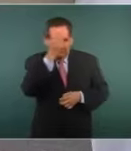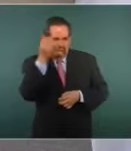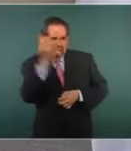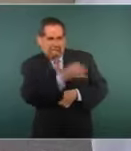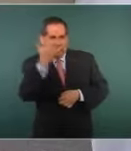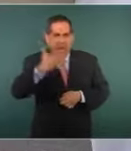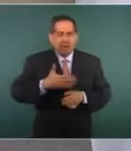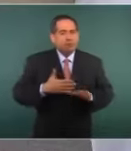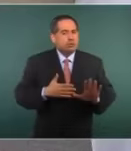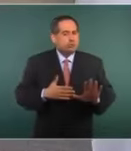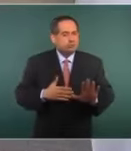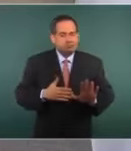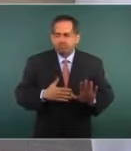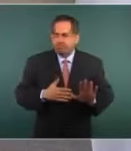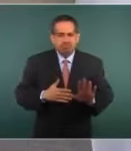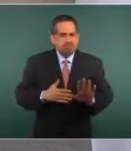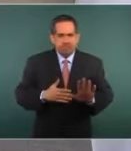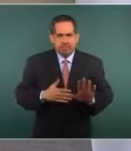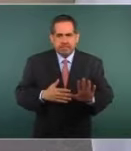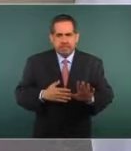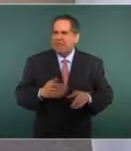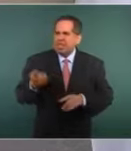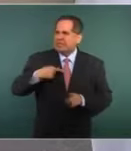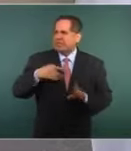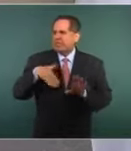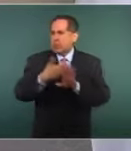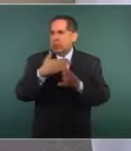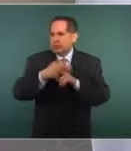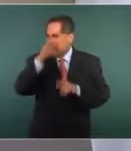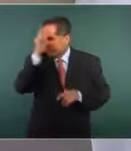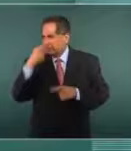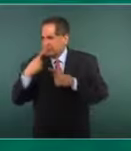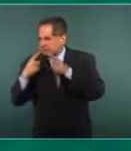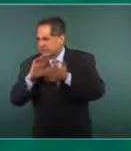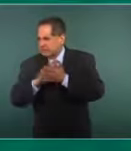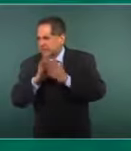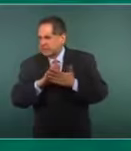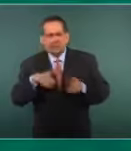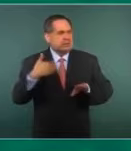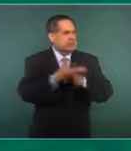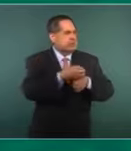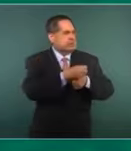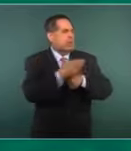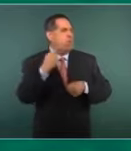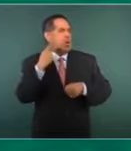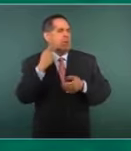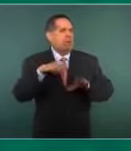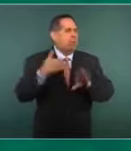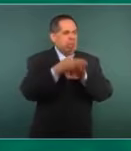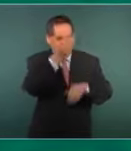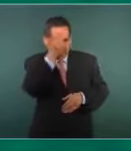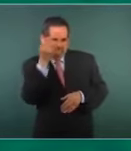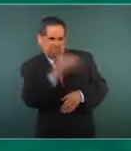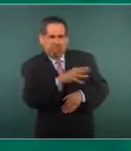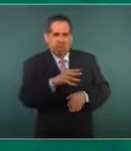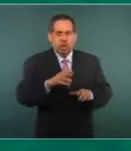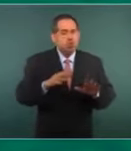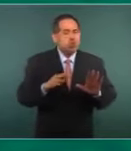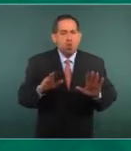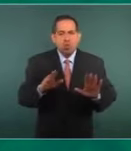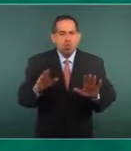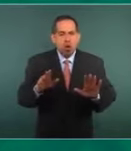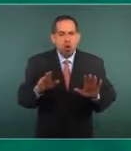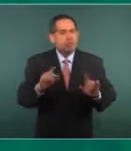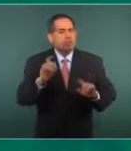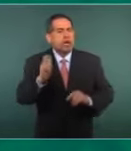debe haber linchamientos políticos, se tiene que hacer